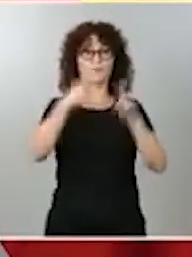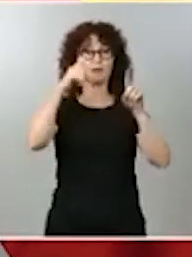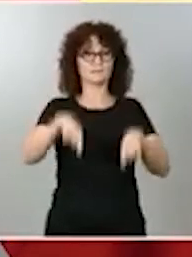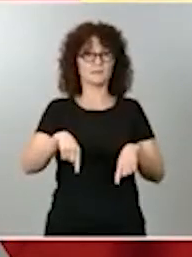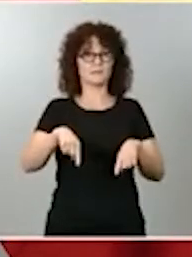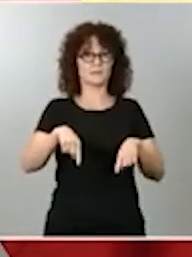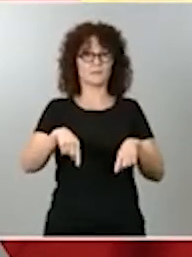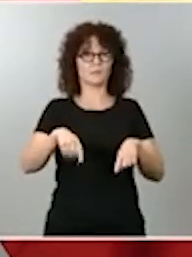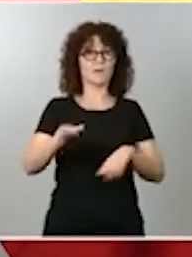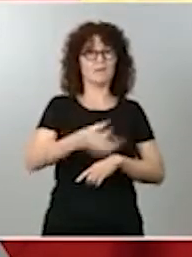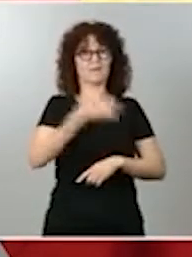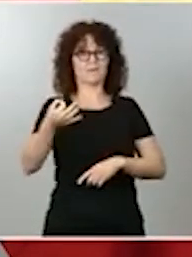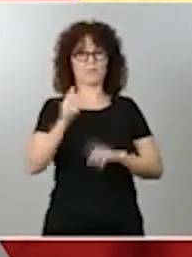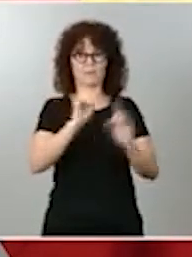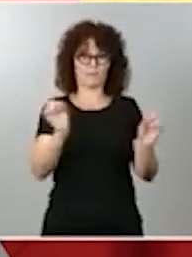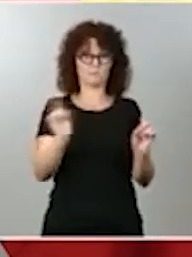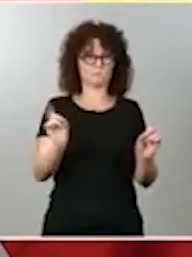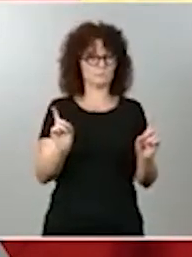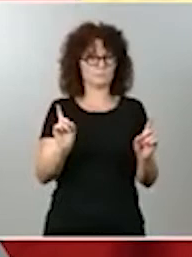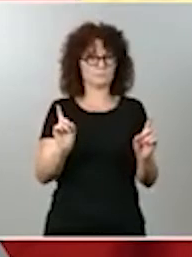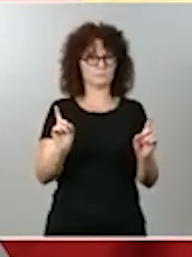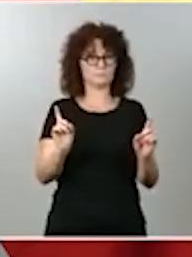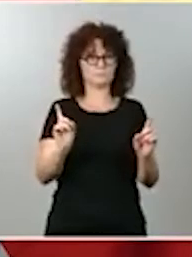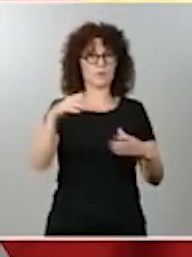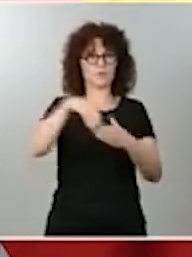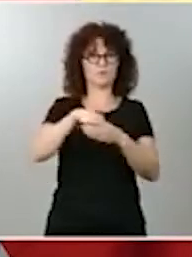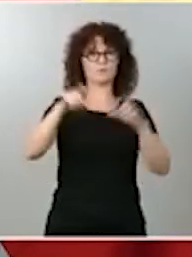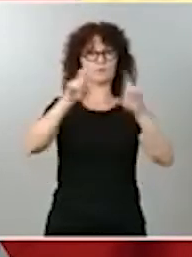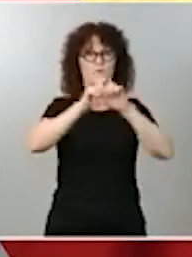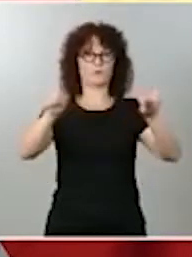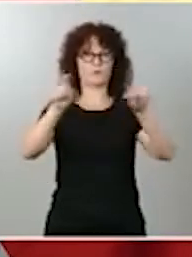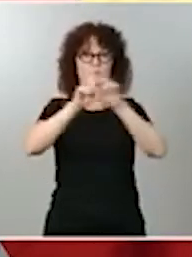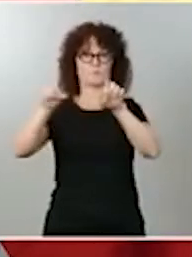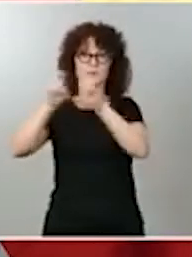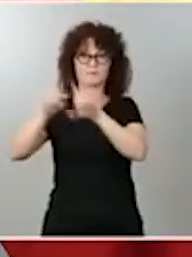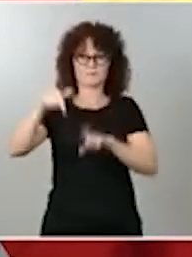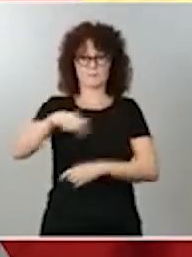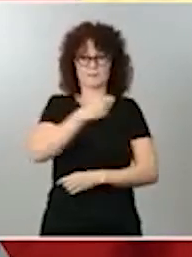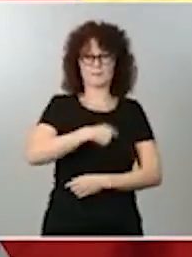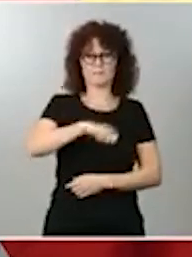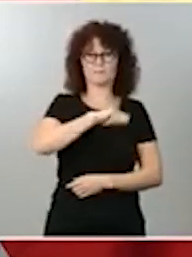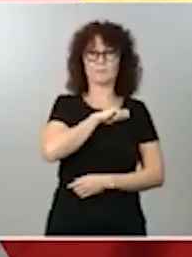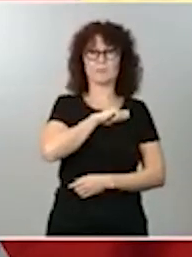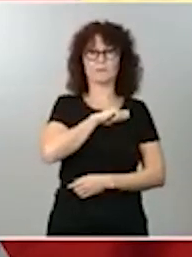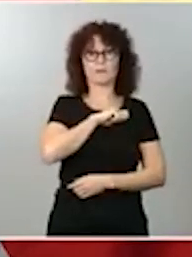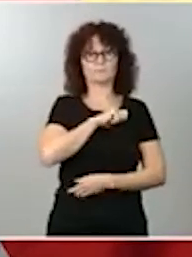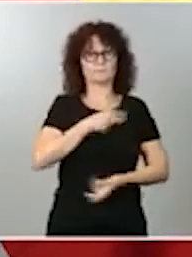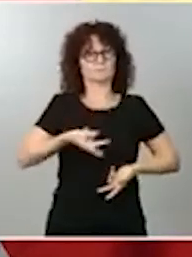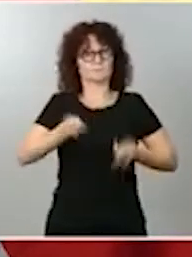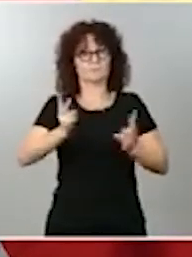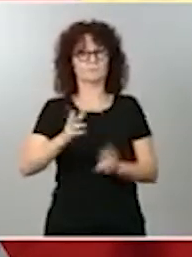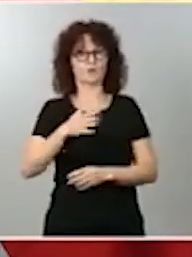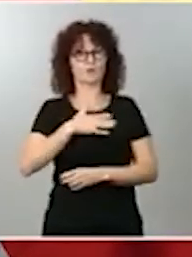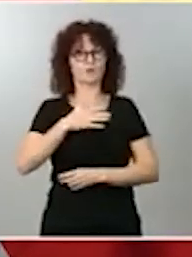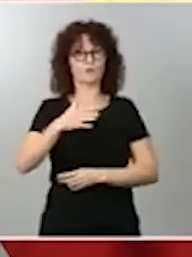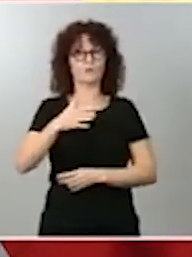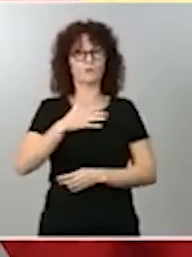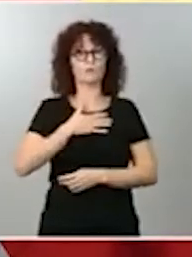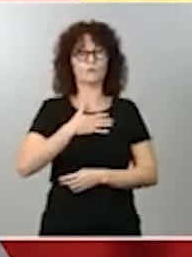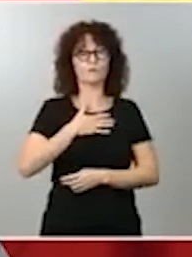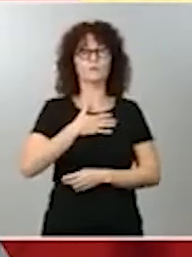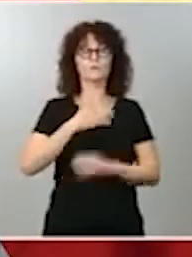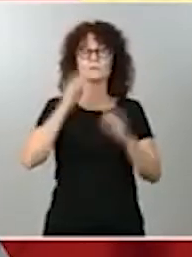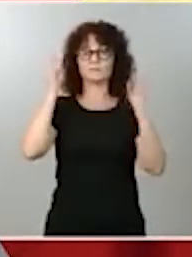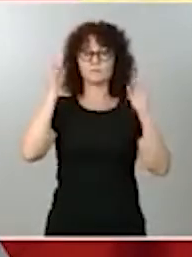empresas. Es un rasgo que en nuestro país no se puede permitir. Estoy segura de ninguna empresa española quiere prescindir del